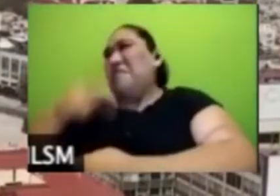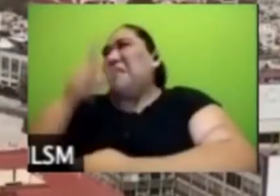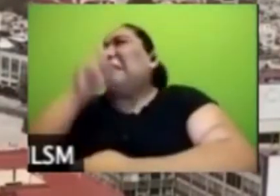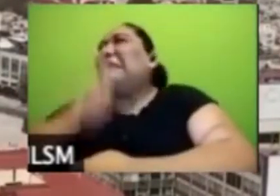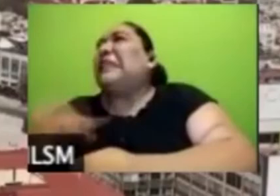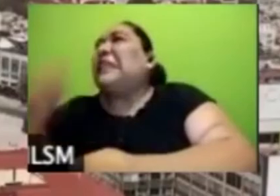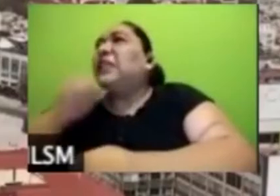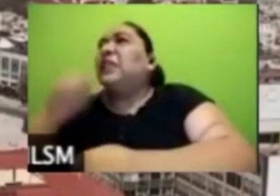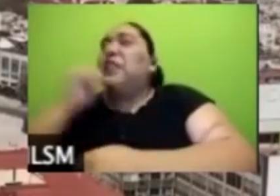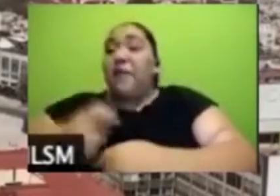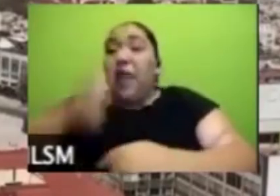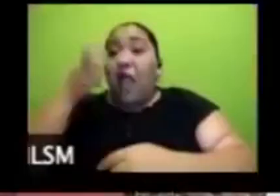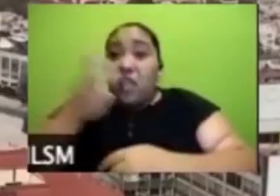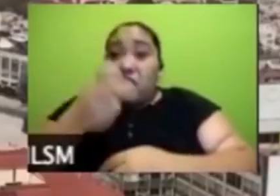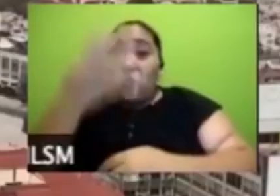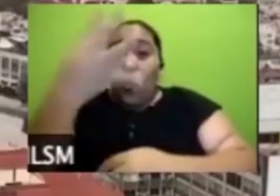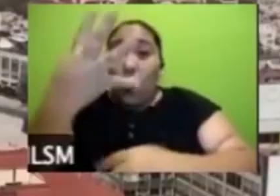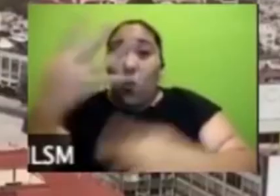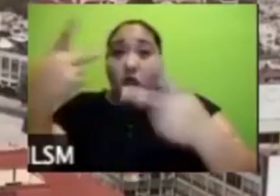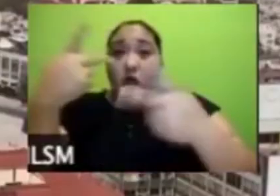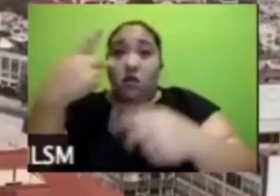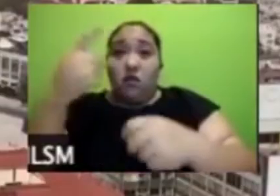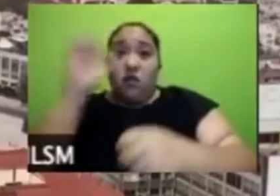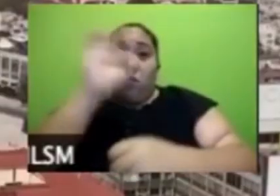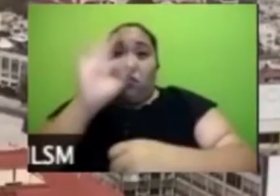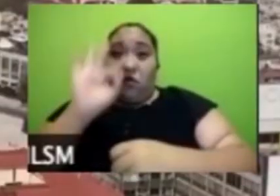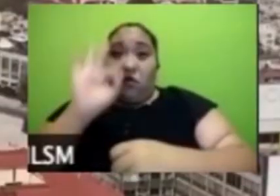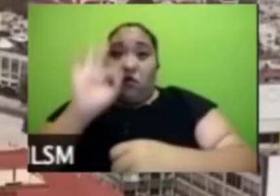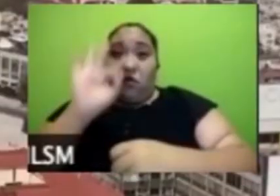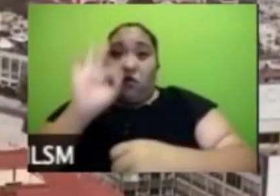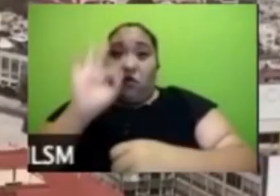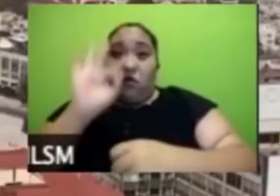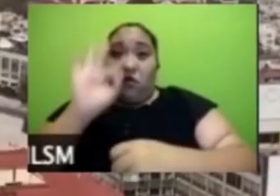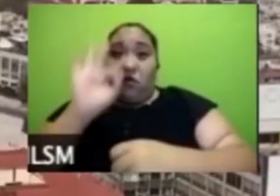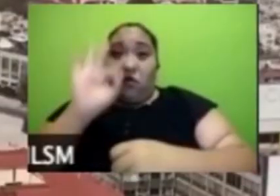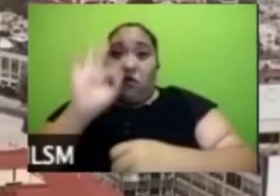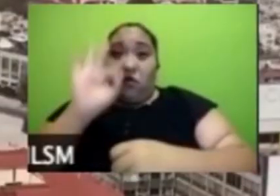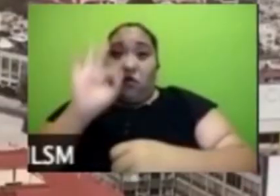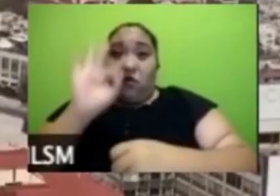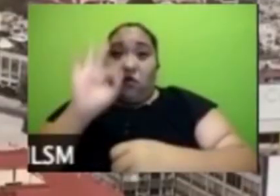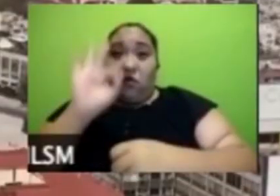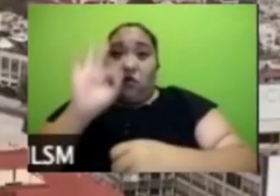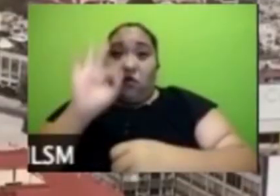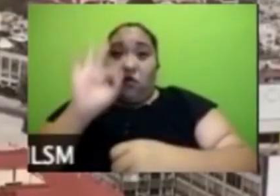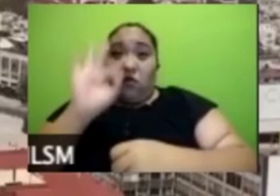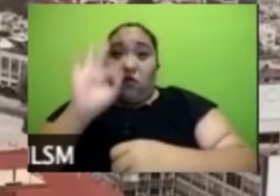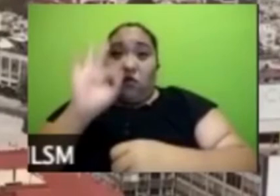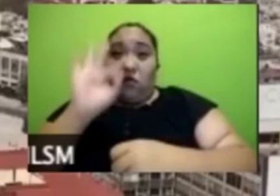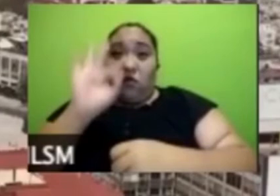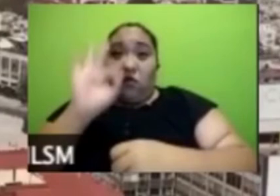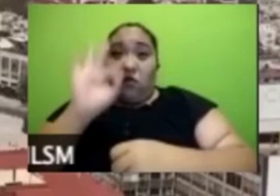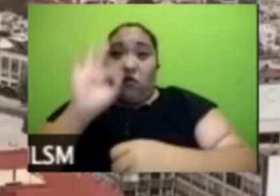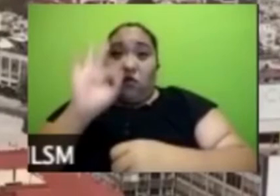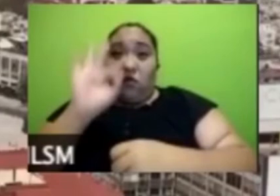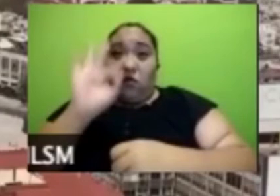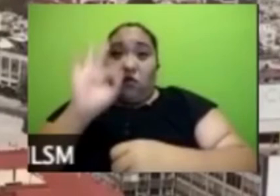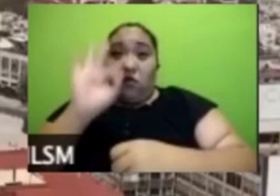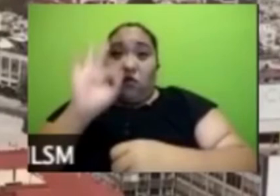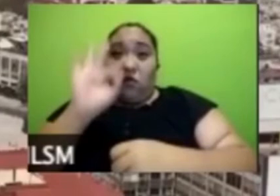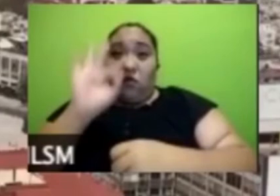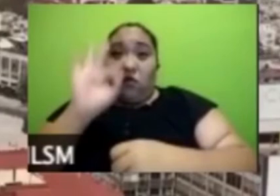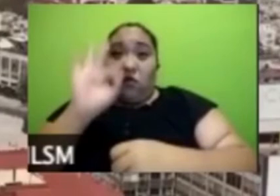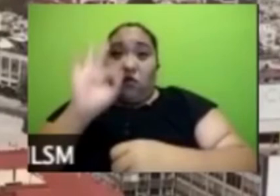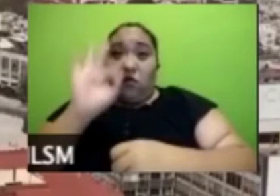miedo y luego miedo a morirse ese miedo a morirse también ya se estabilizó en seis de cada diez porque las escenas de